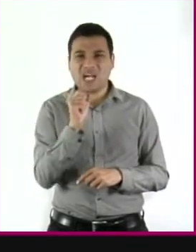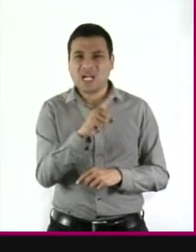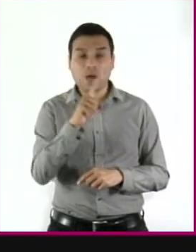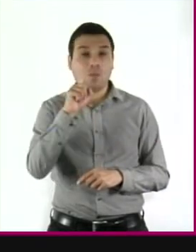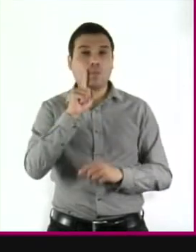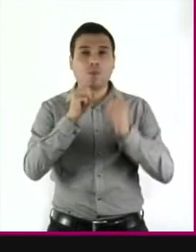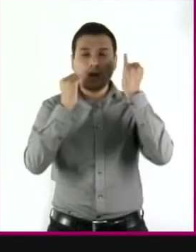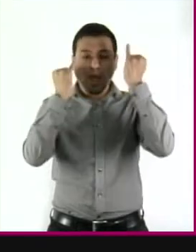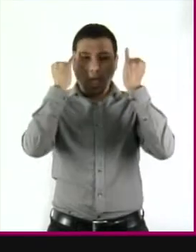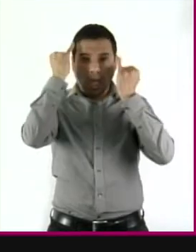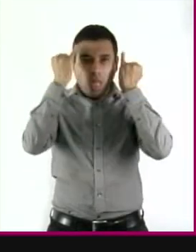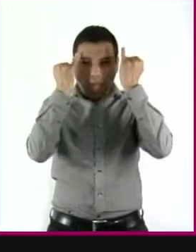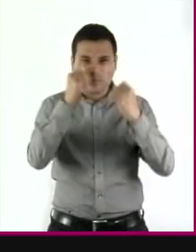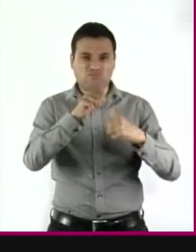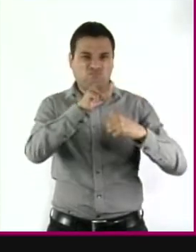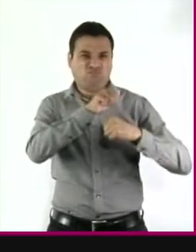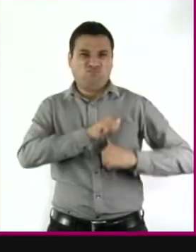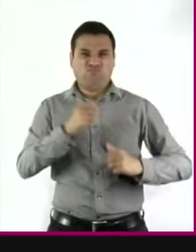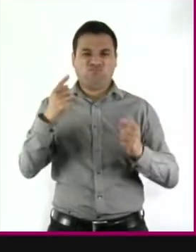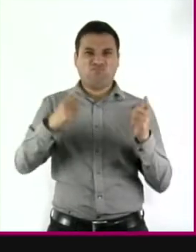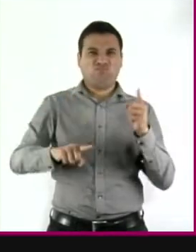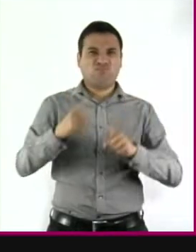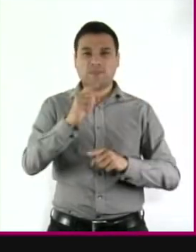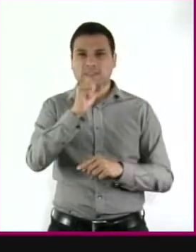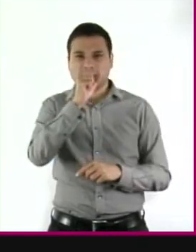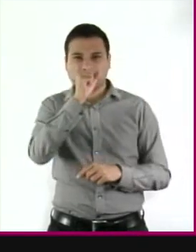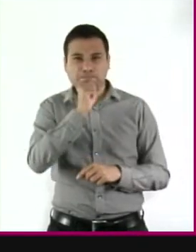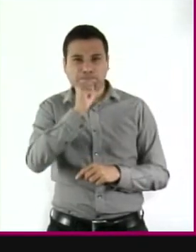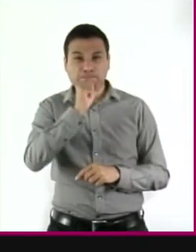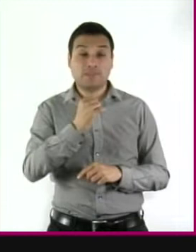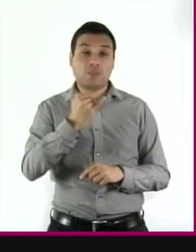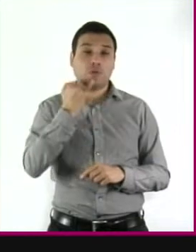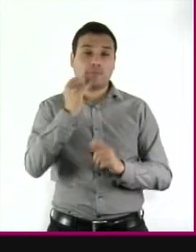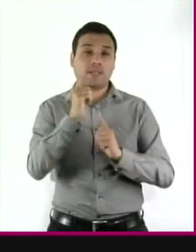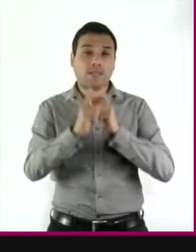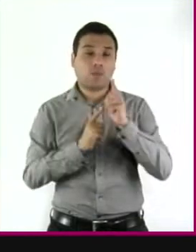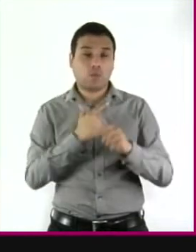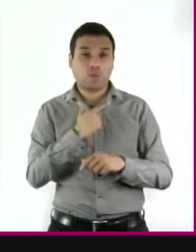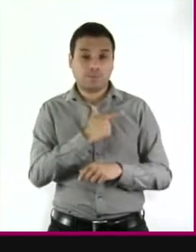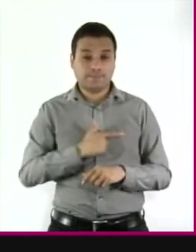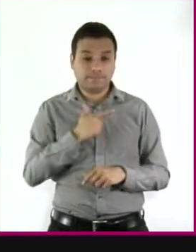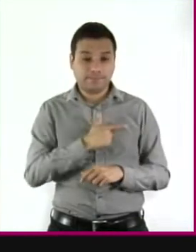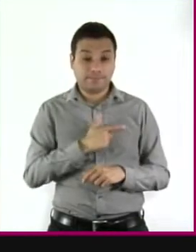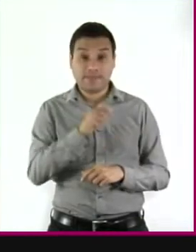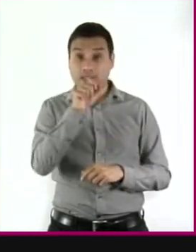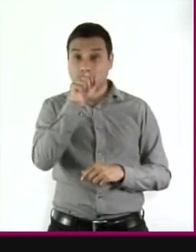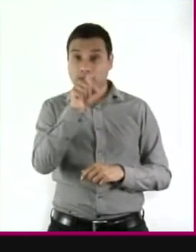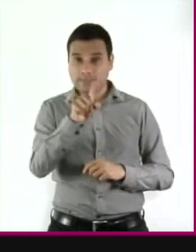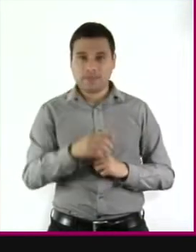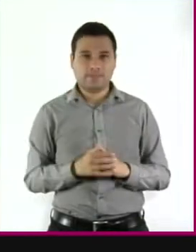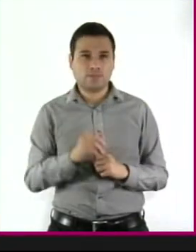autoritarias, chismosas, con una manía por hablar en griego y, sobre todo, lascivas.